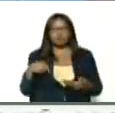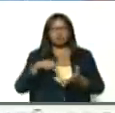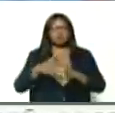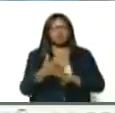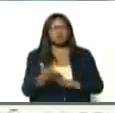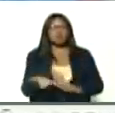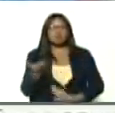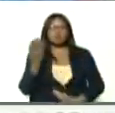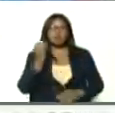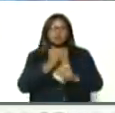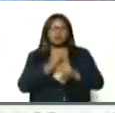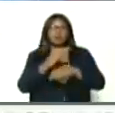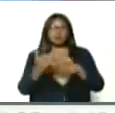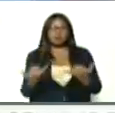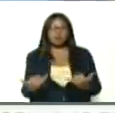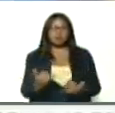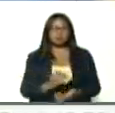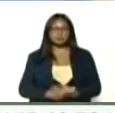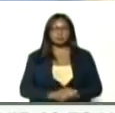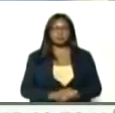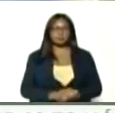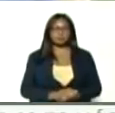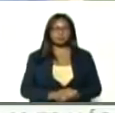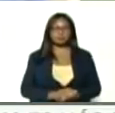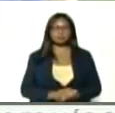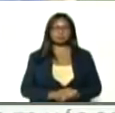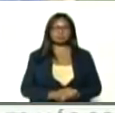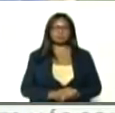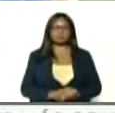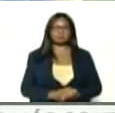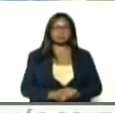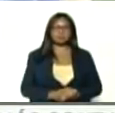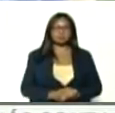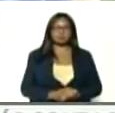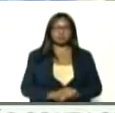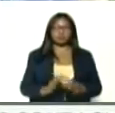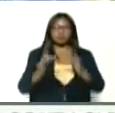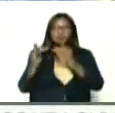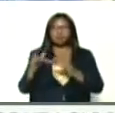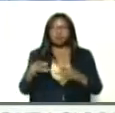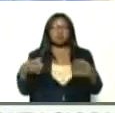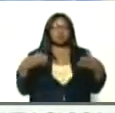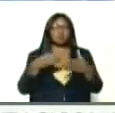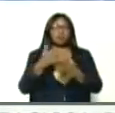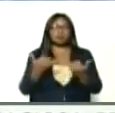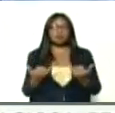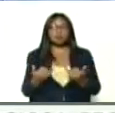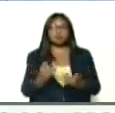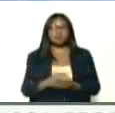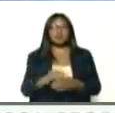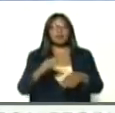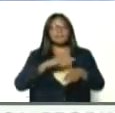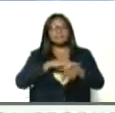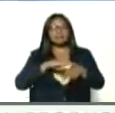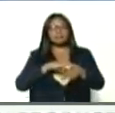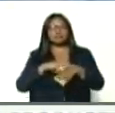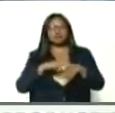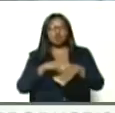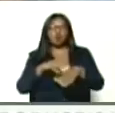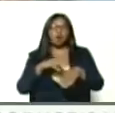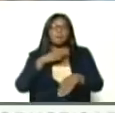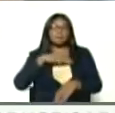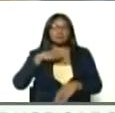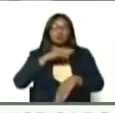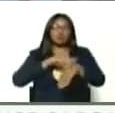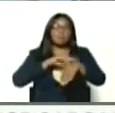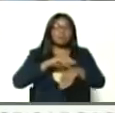importante trabajo, y además, la relación de unidad de equipo, entre la misión médica cubana, y